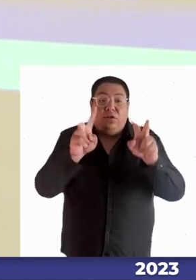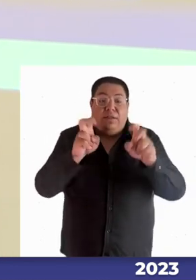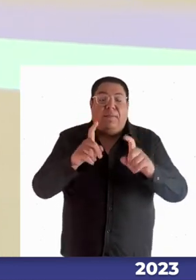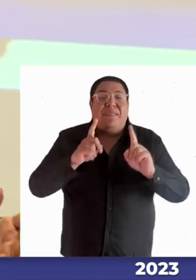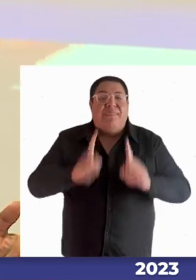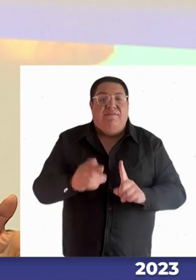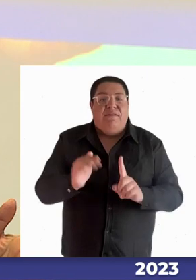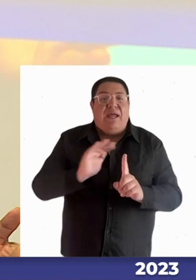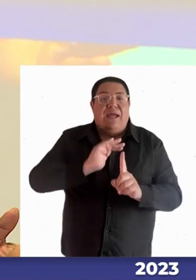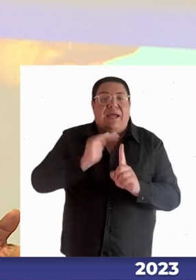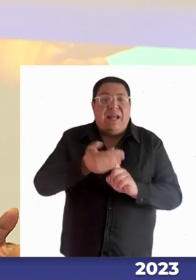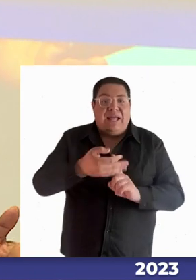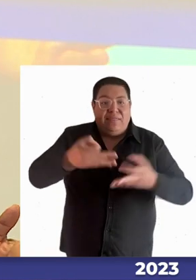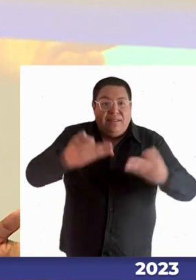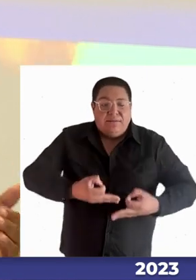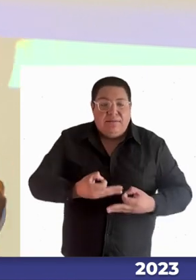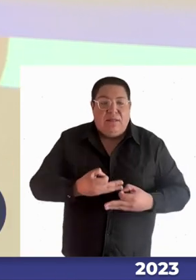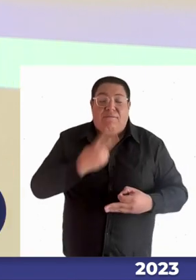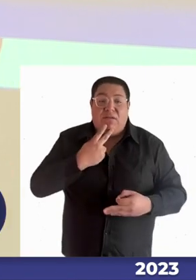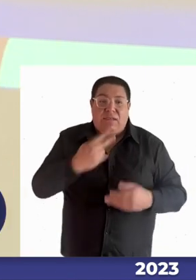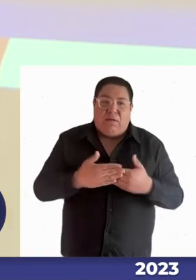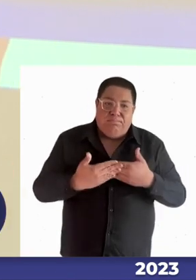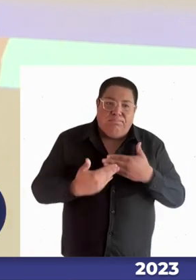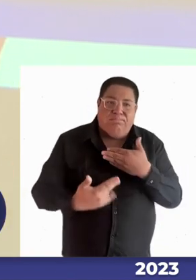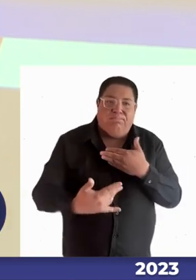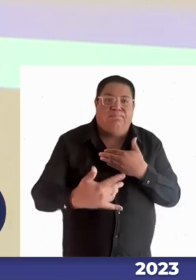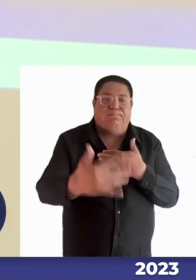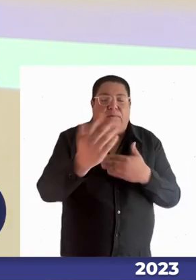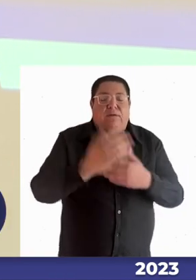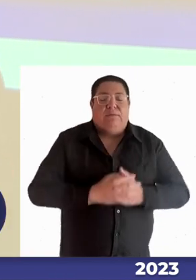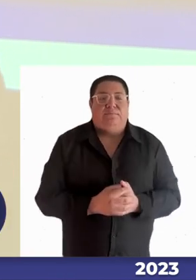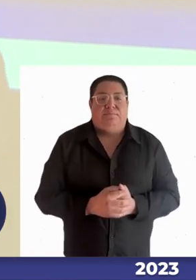aprendizaje a lo largo de toda la vida con garantizar